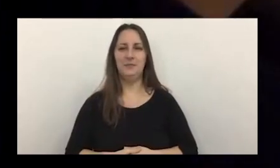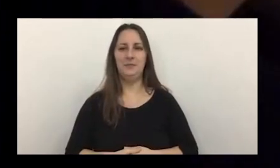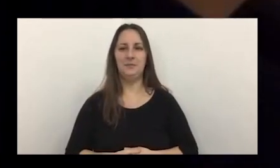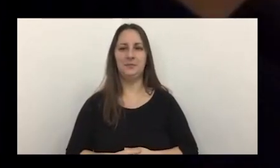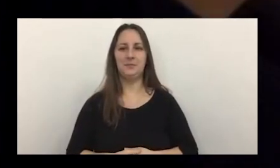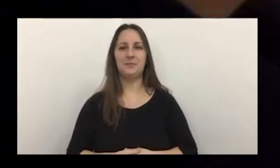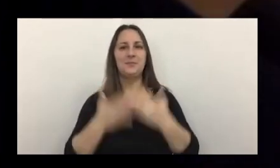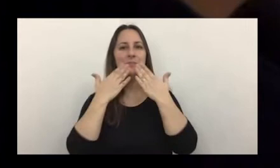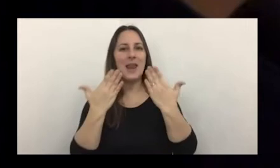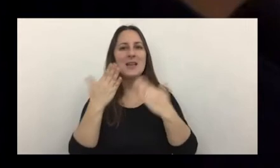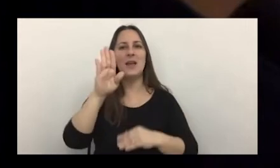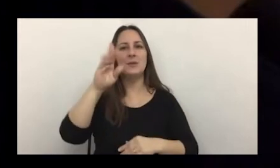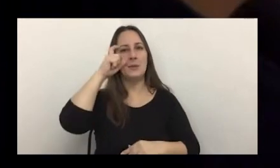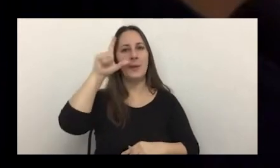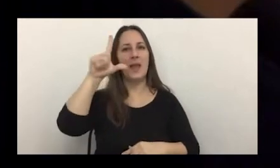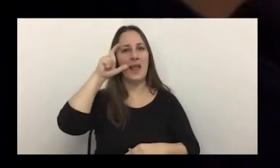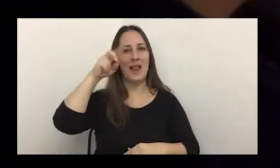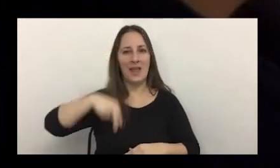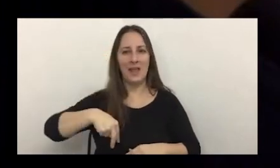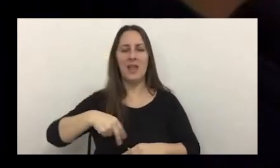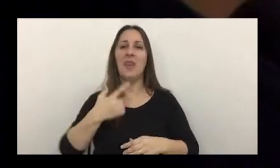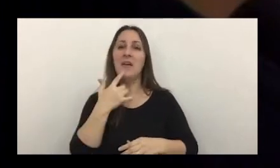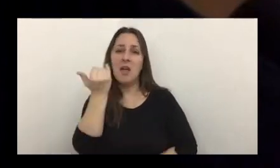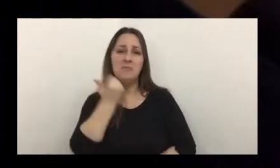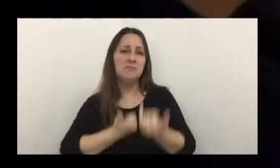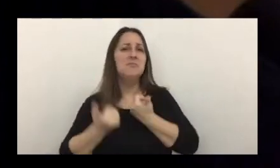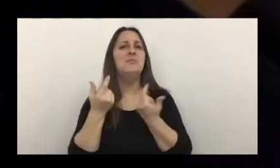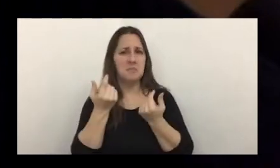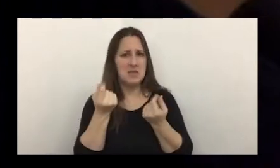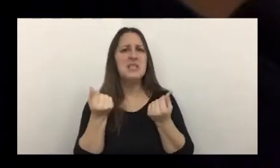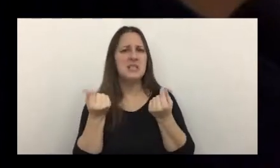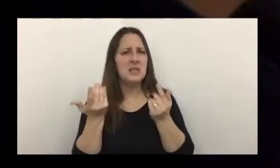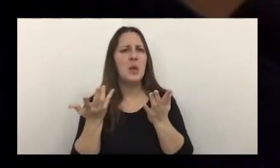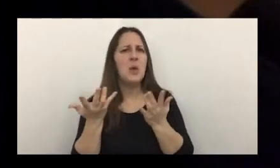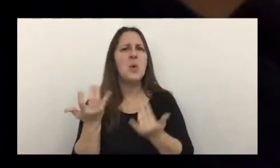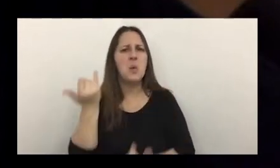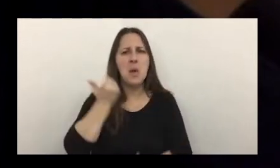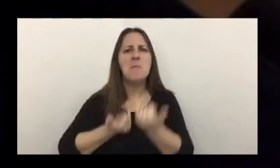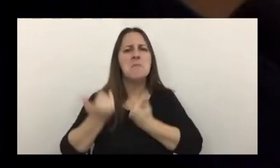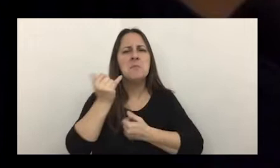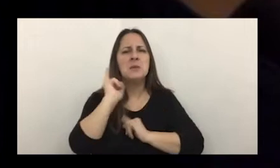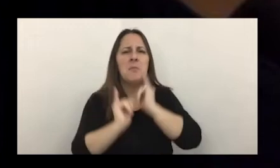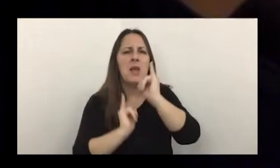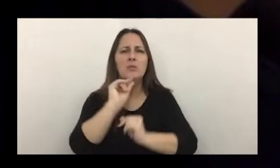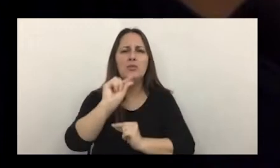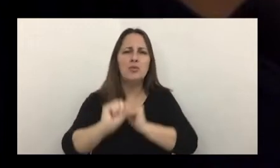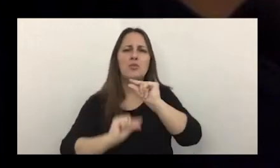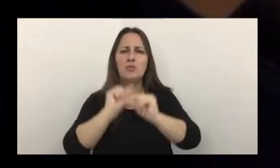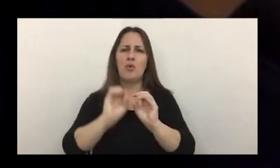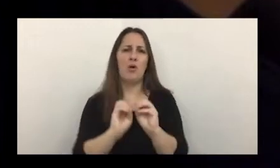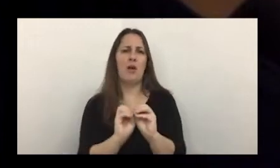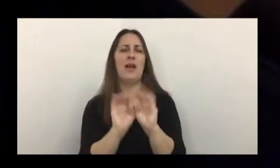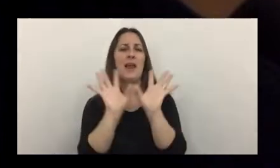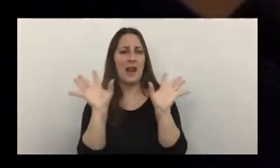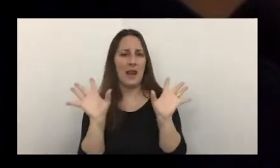muchísimas gracias Belén la verdad fue súper útil la verdad que fue una excelente introducción y súper clara en